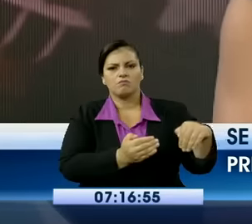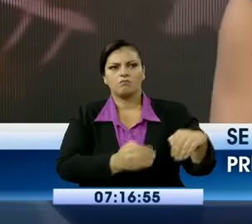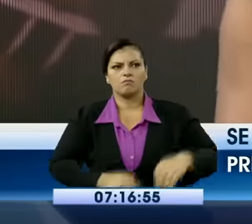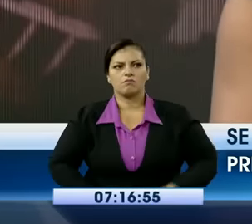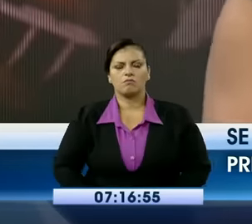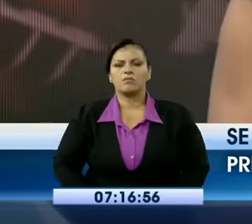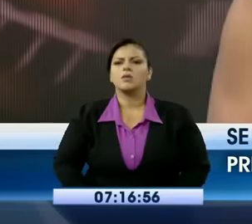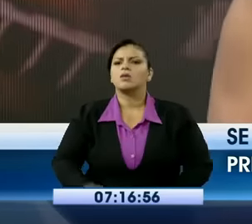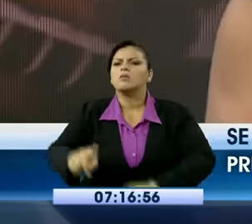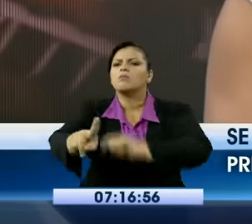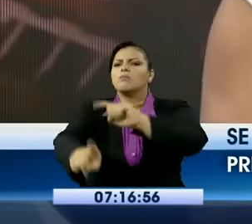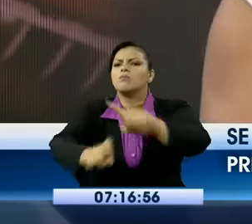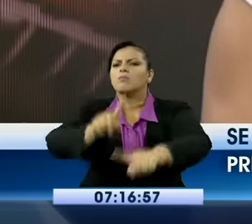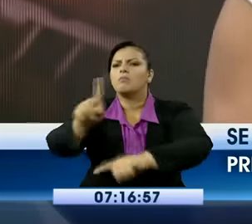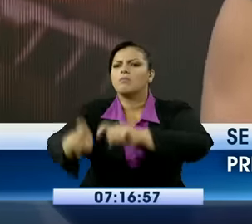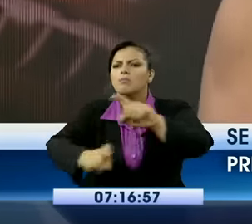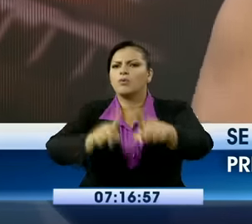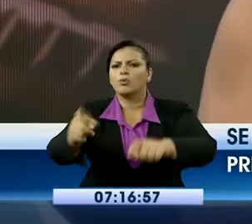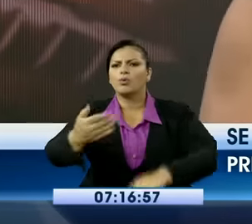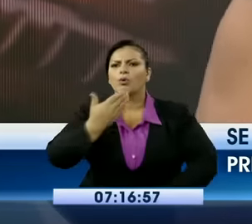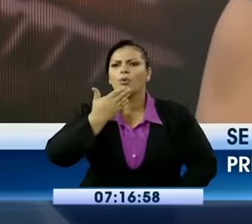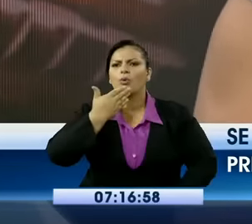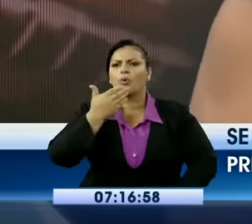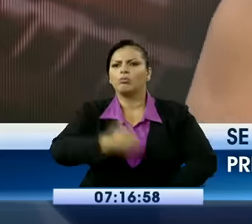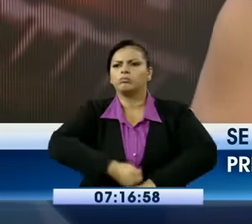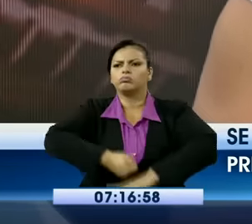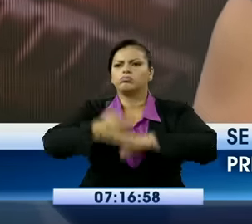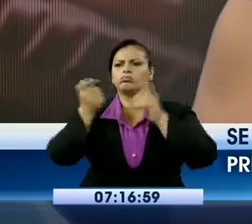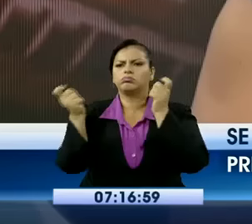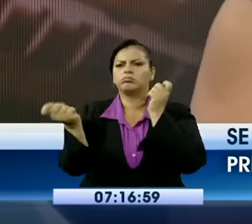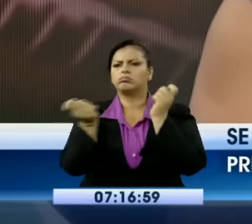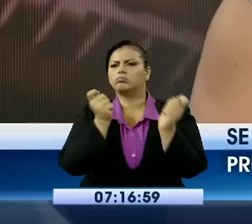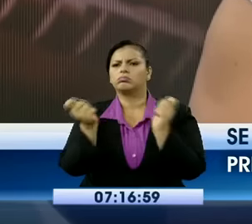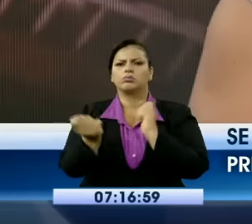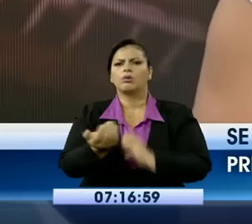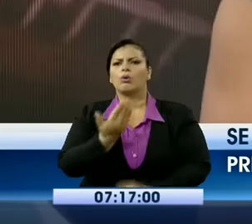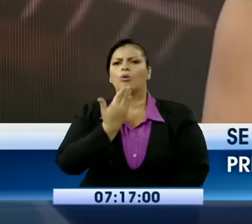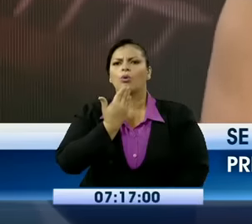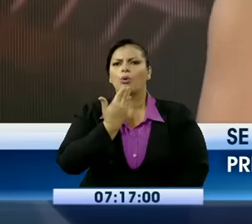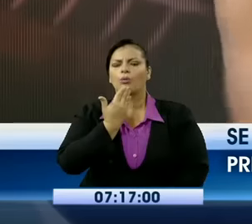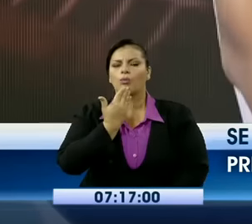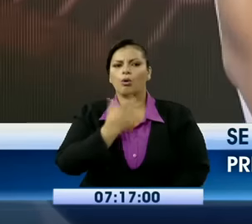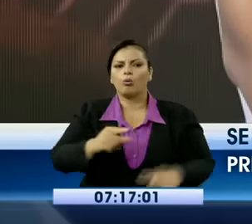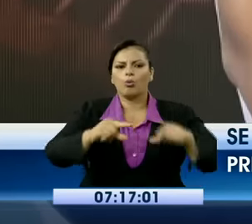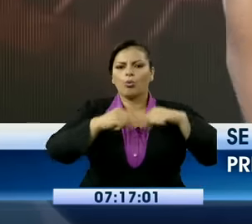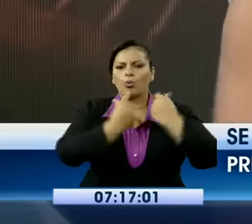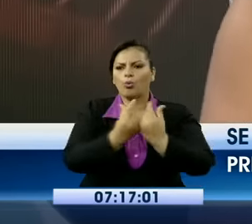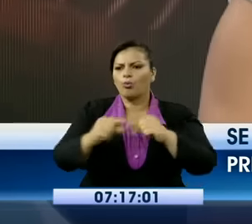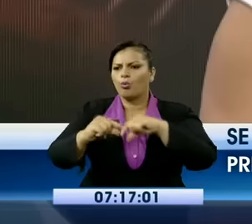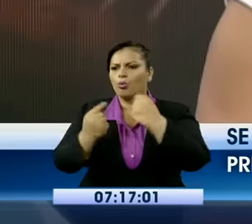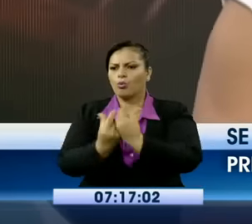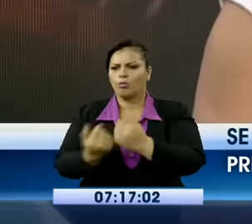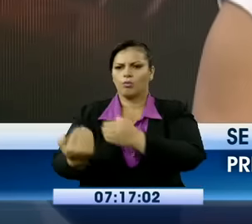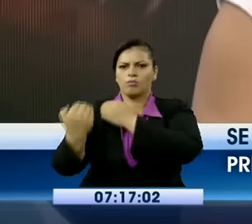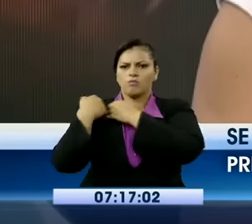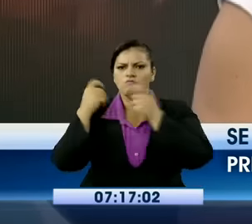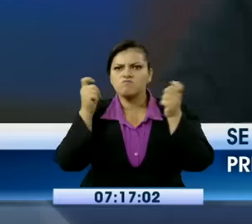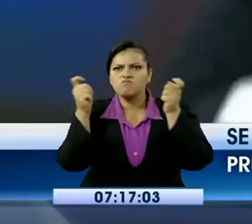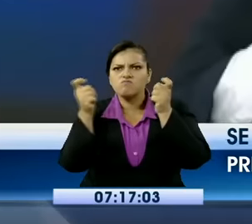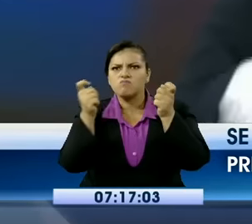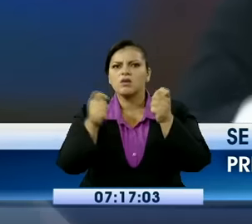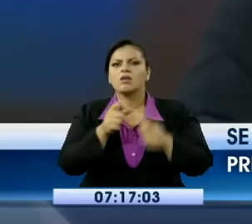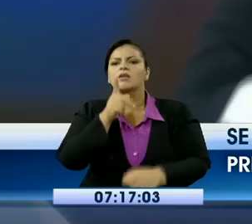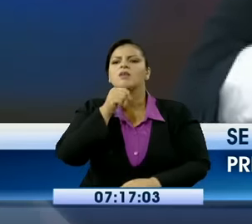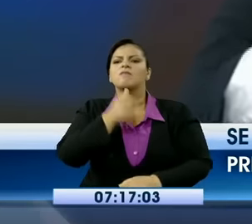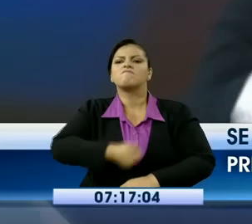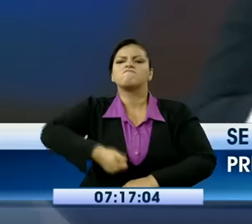separación legítima de los poderes y que además libere a los organismos de control, del control del presidente de la república. Una